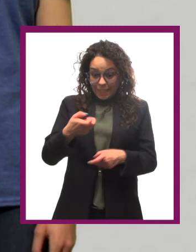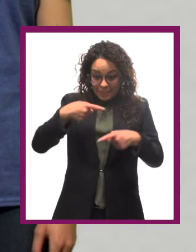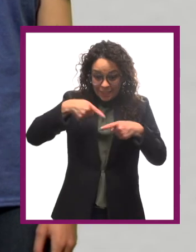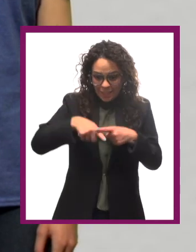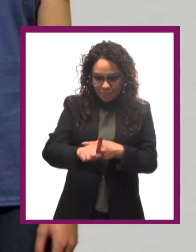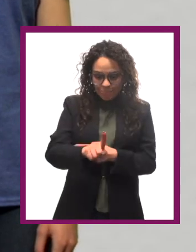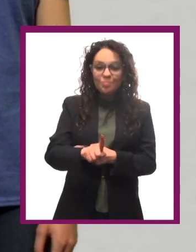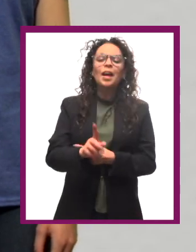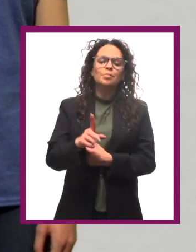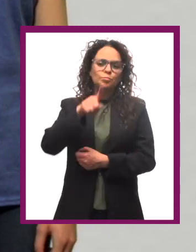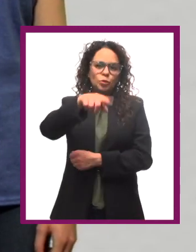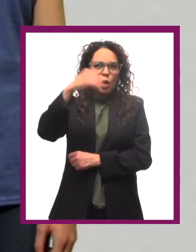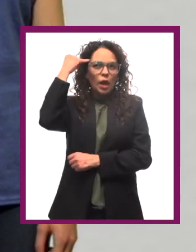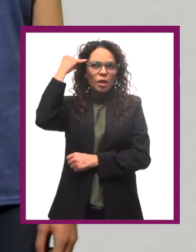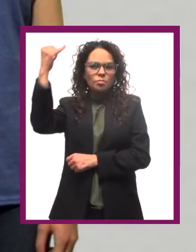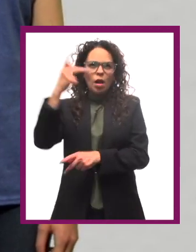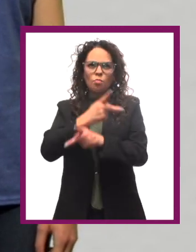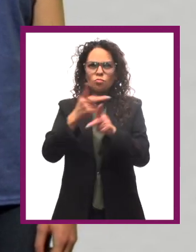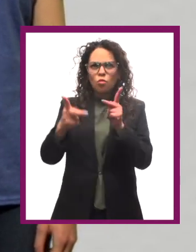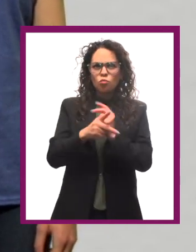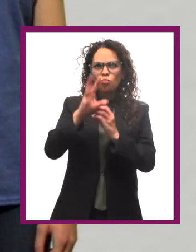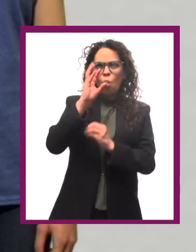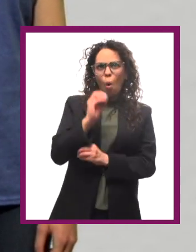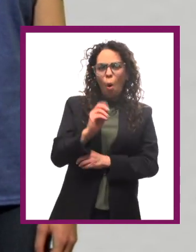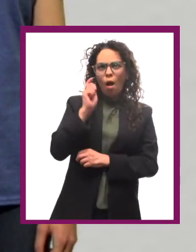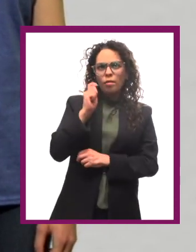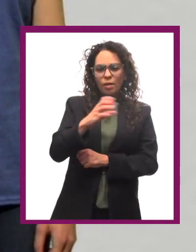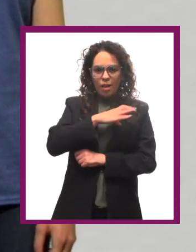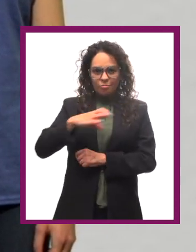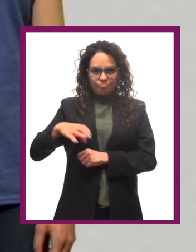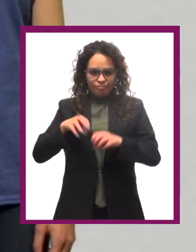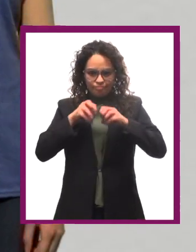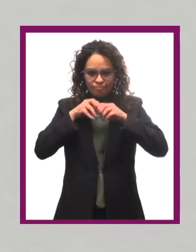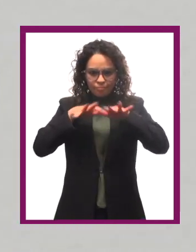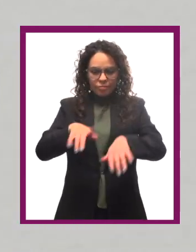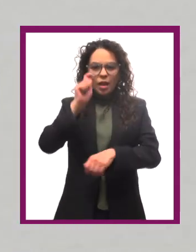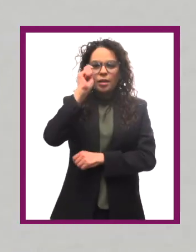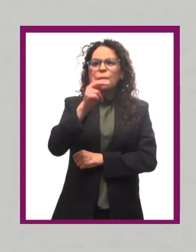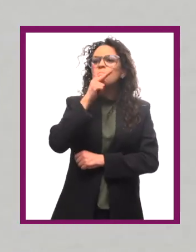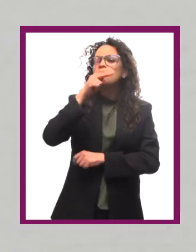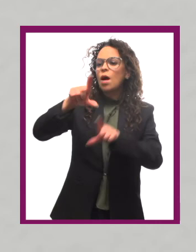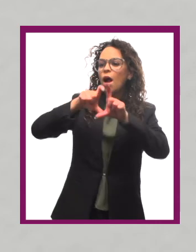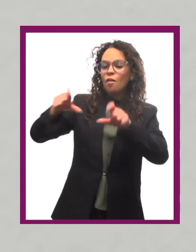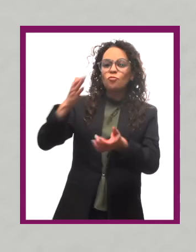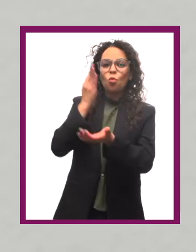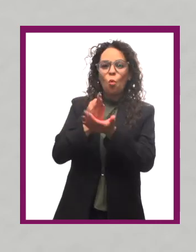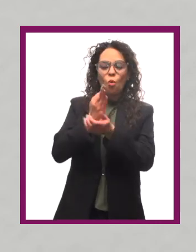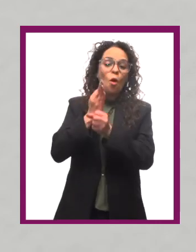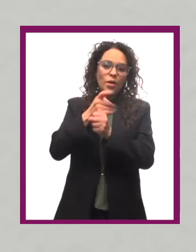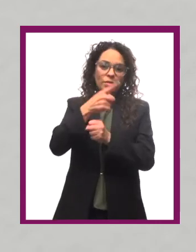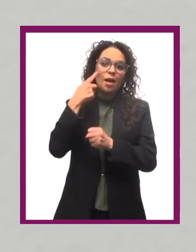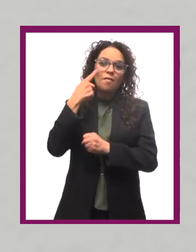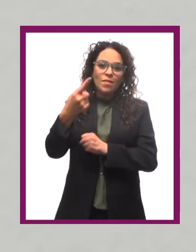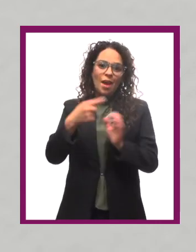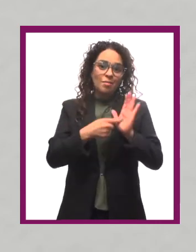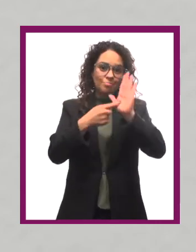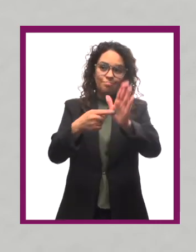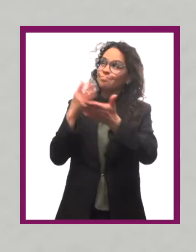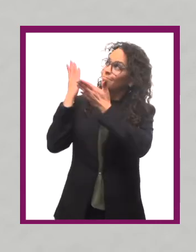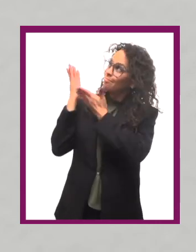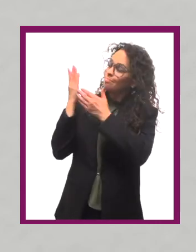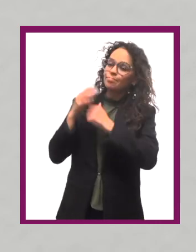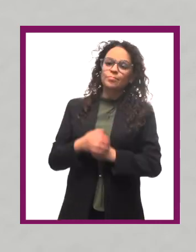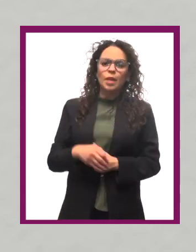ver el video.